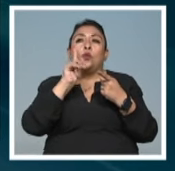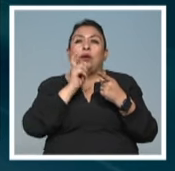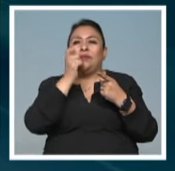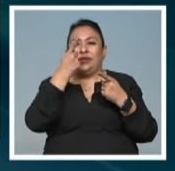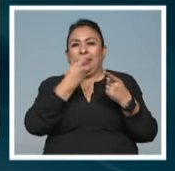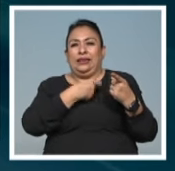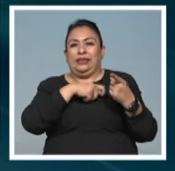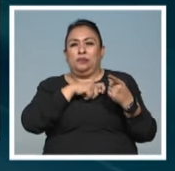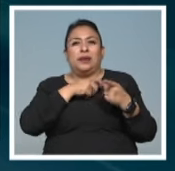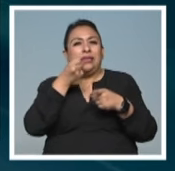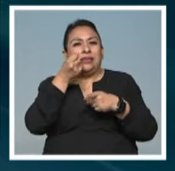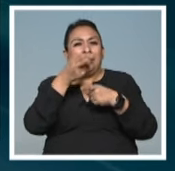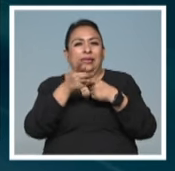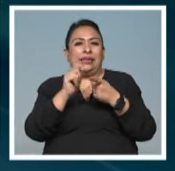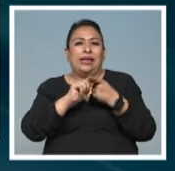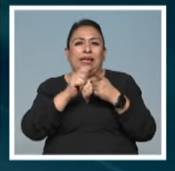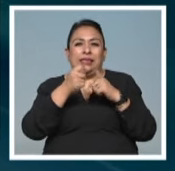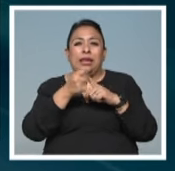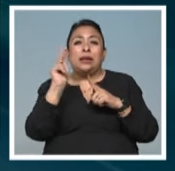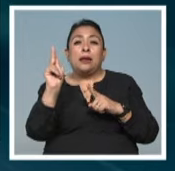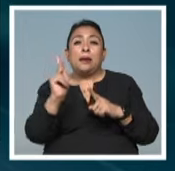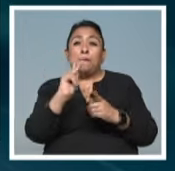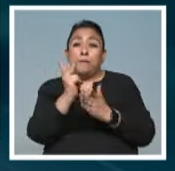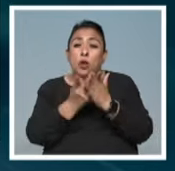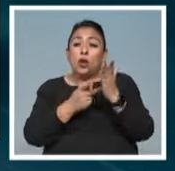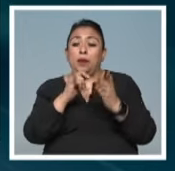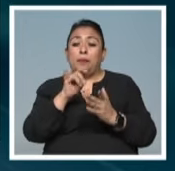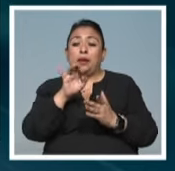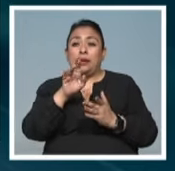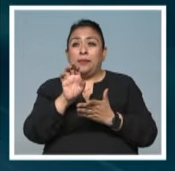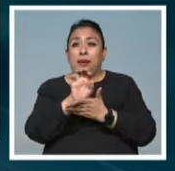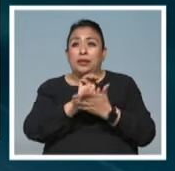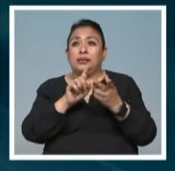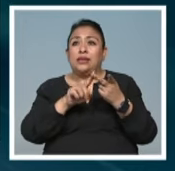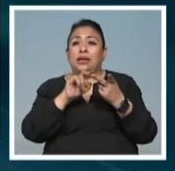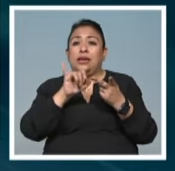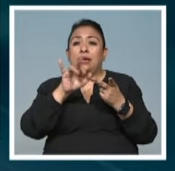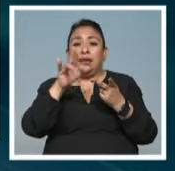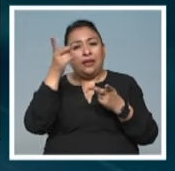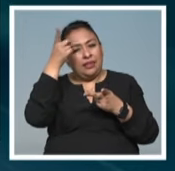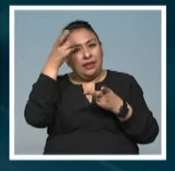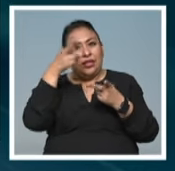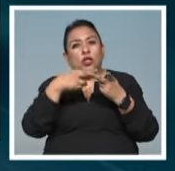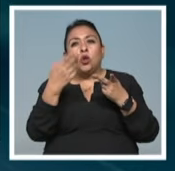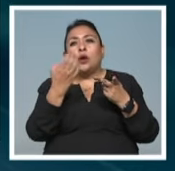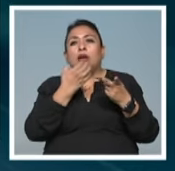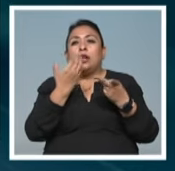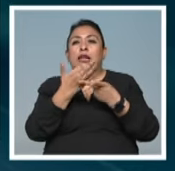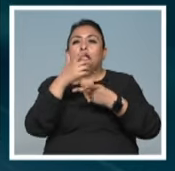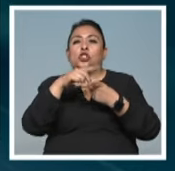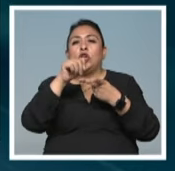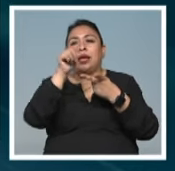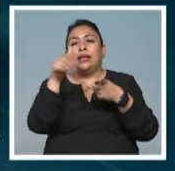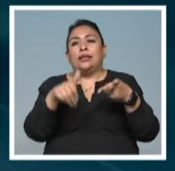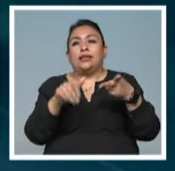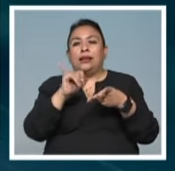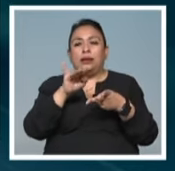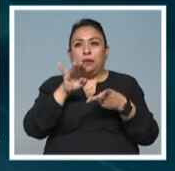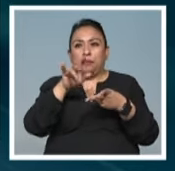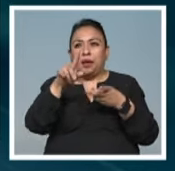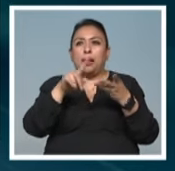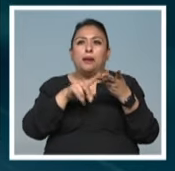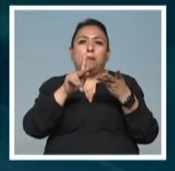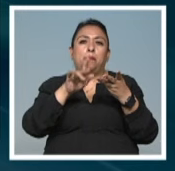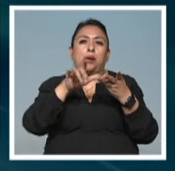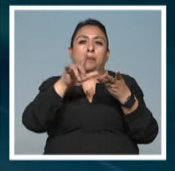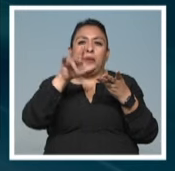española, secretaria técnica del programa Iberescena, Lidia Margules, directora de la Escuela Nacional de Arte Teatral del INVAL y